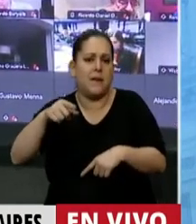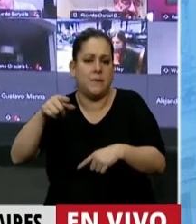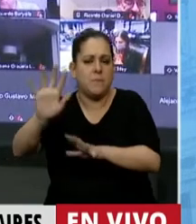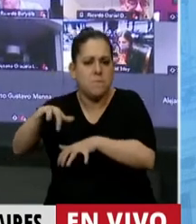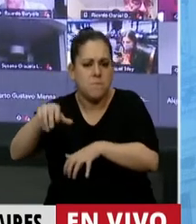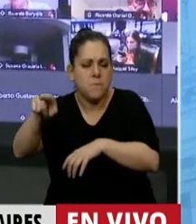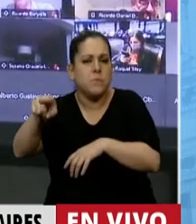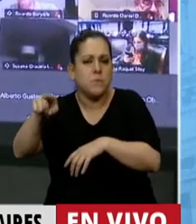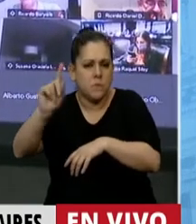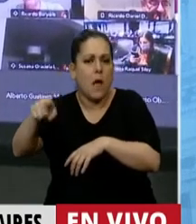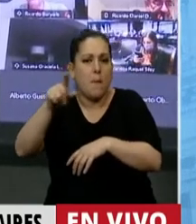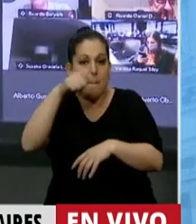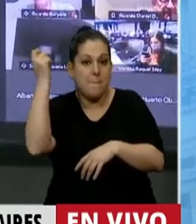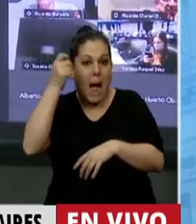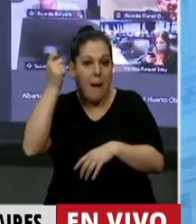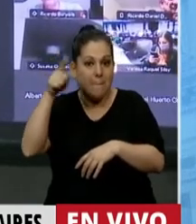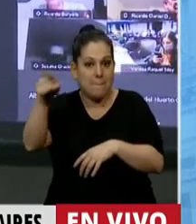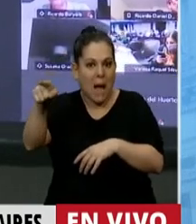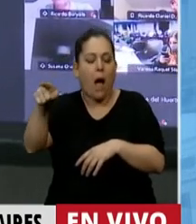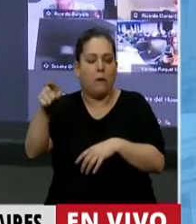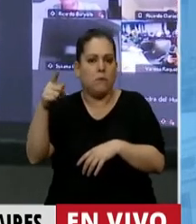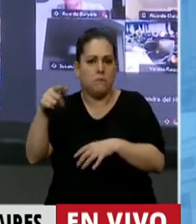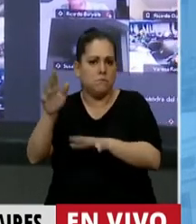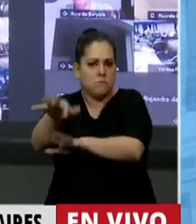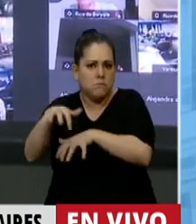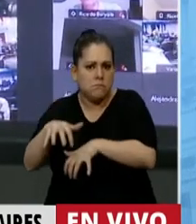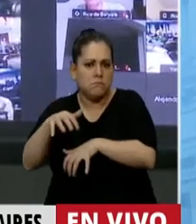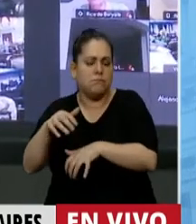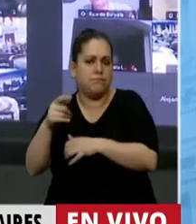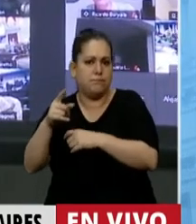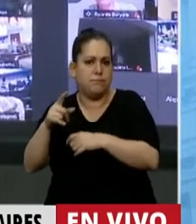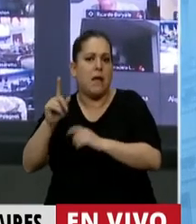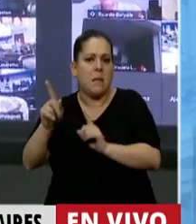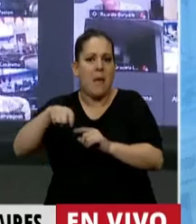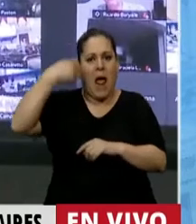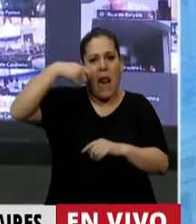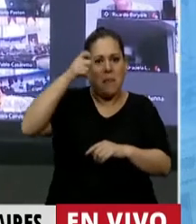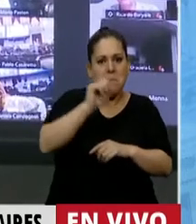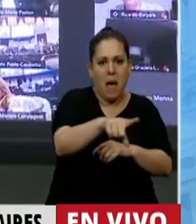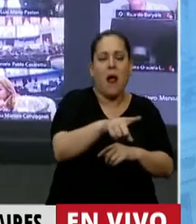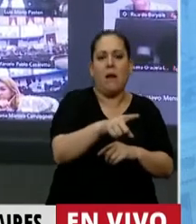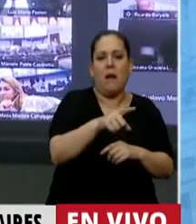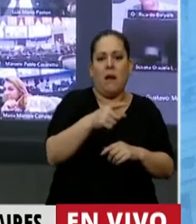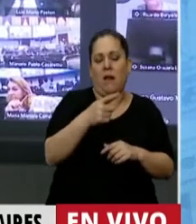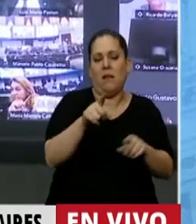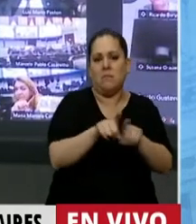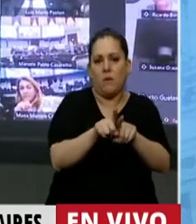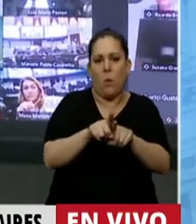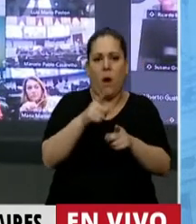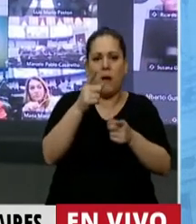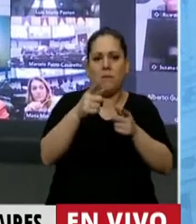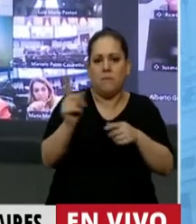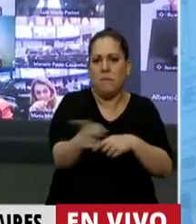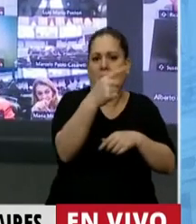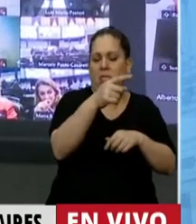pampa ha extendido la frontera ganadera y para llevar ese ganado hay que incendiar las islas para meterlos a